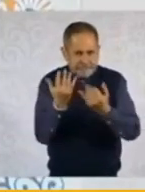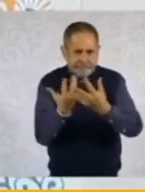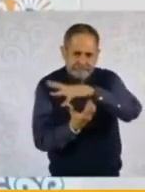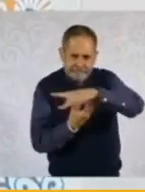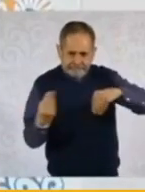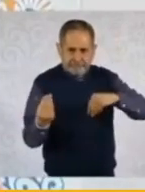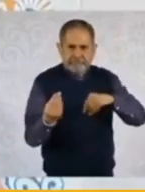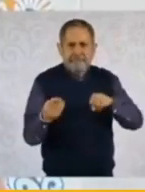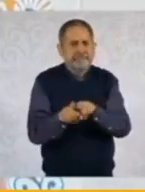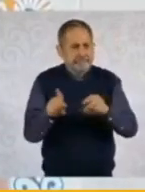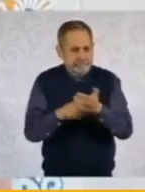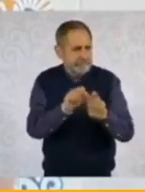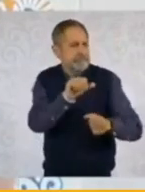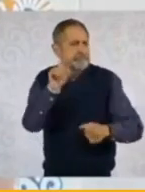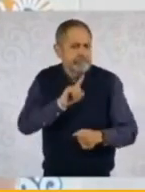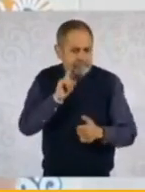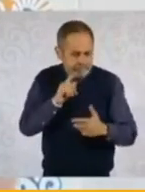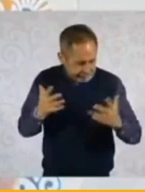de la tarea del hogar.